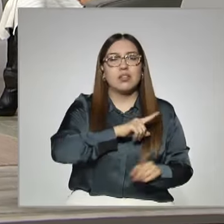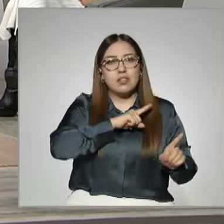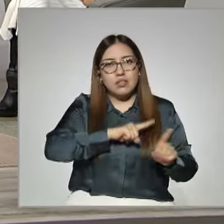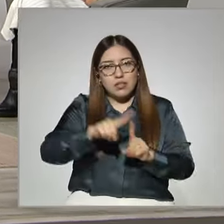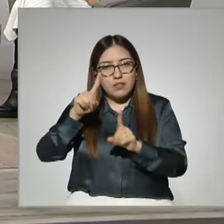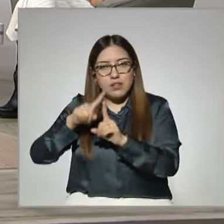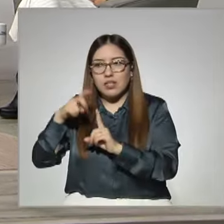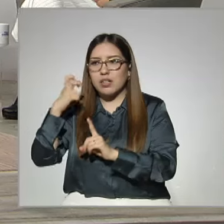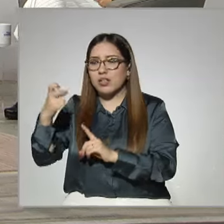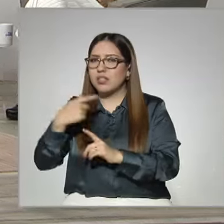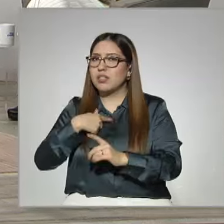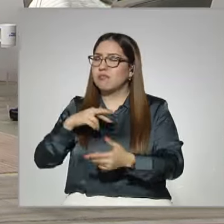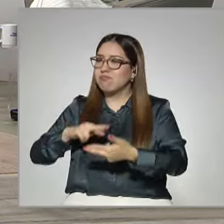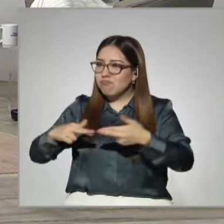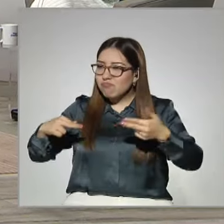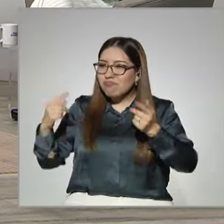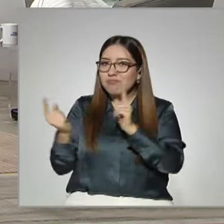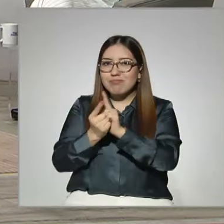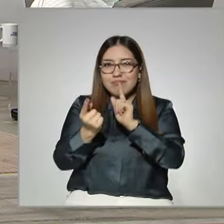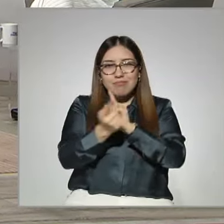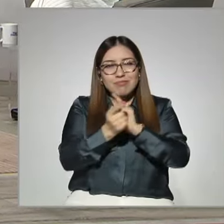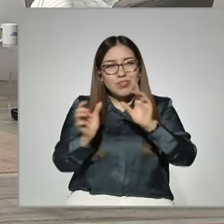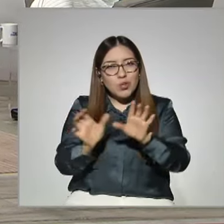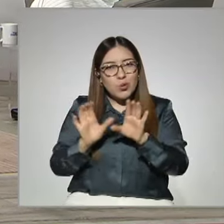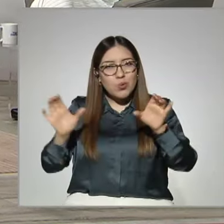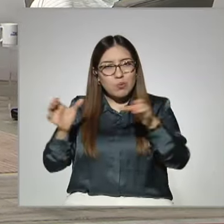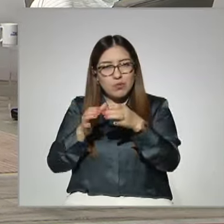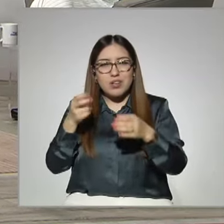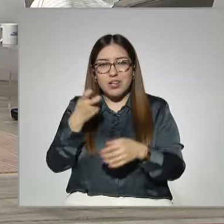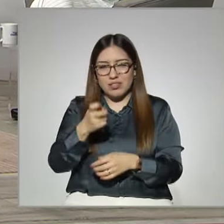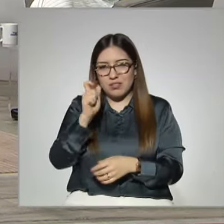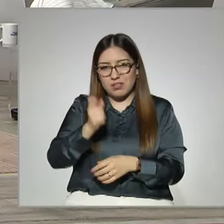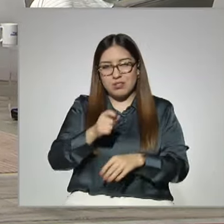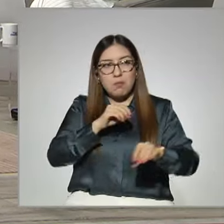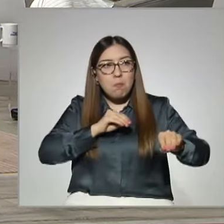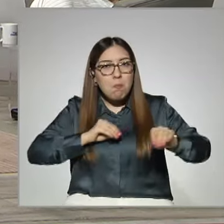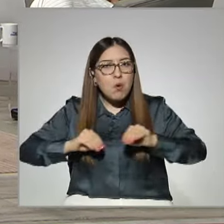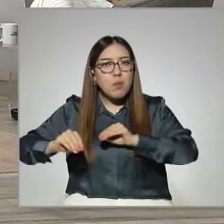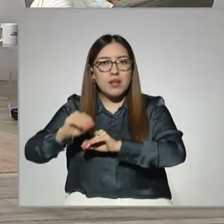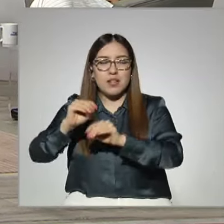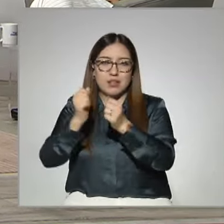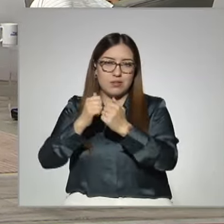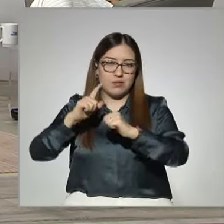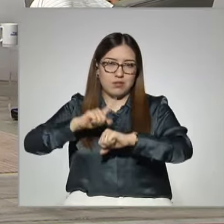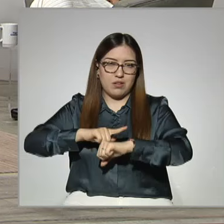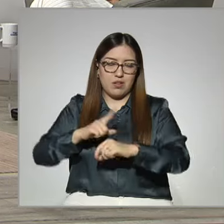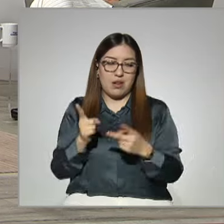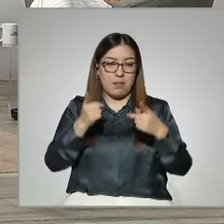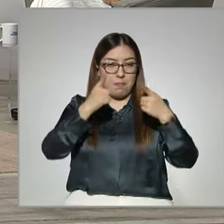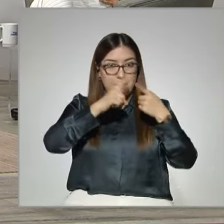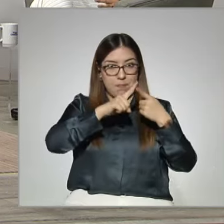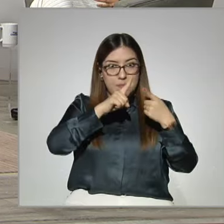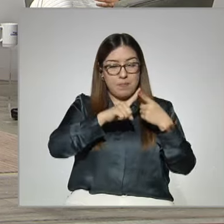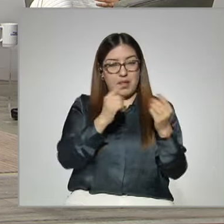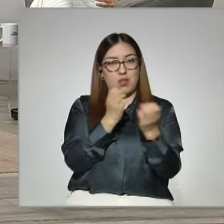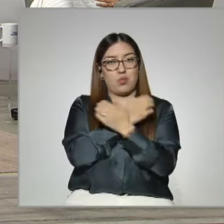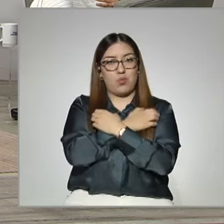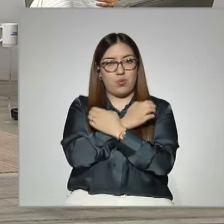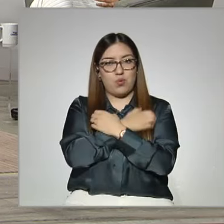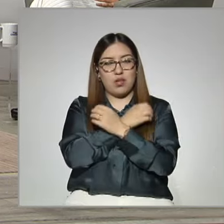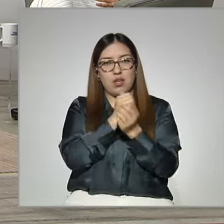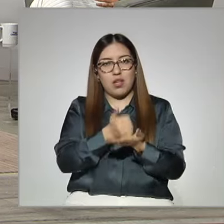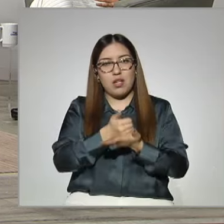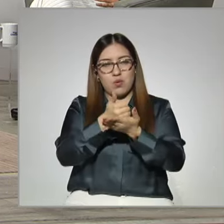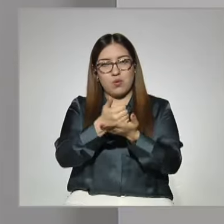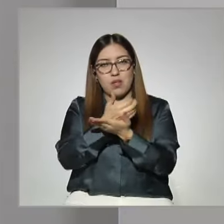relacionarte de una manera diferente con tu comunidad. Eso es la movilidad social. Entonces, la educación es el principal factor que lleva a mover